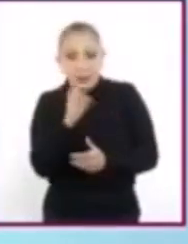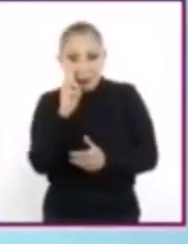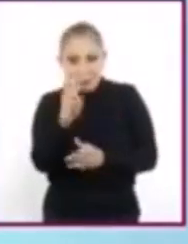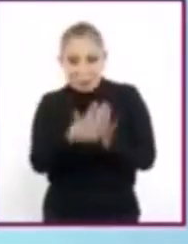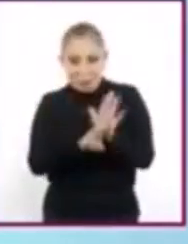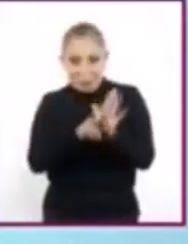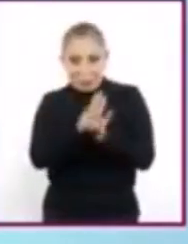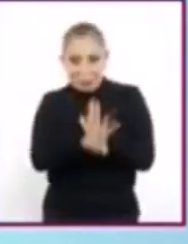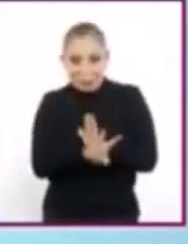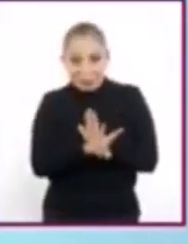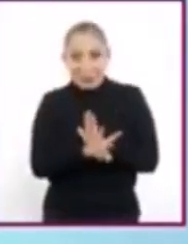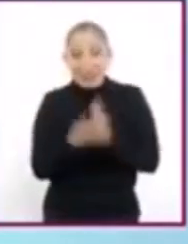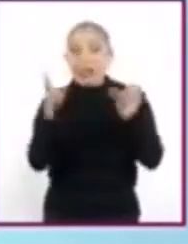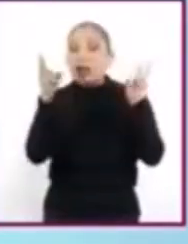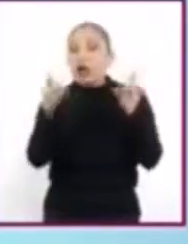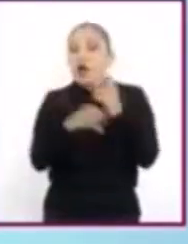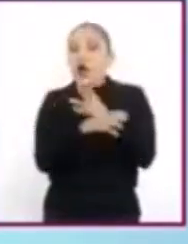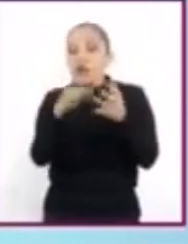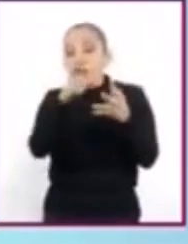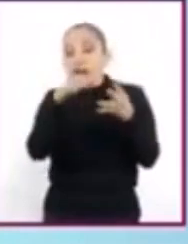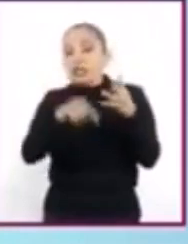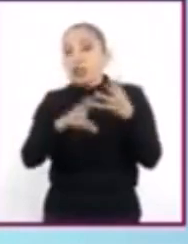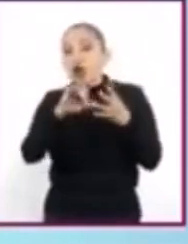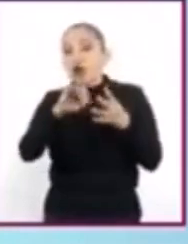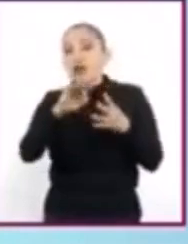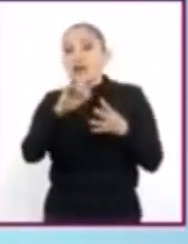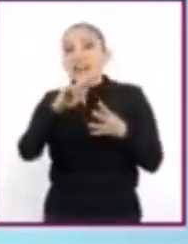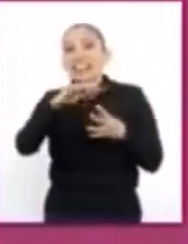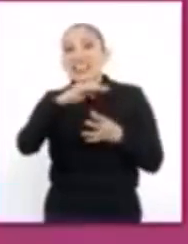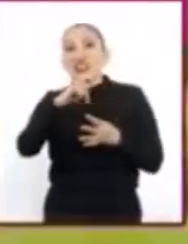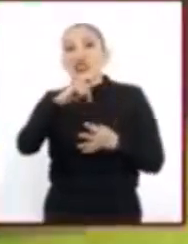a ver el video, los elementos de los conflictos.